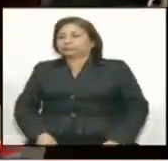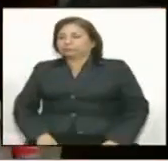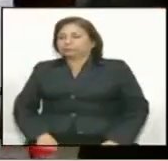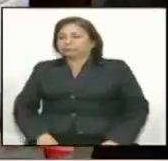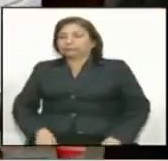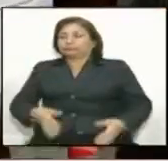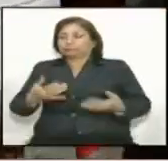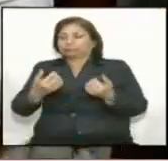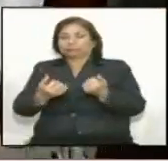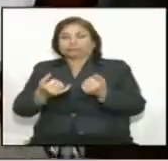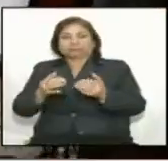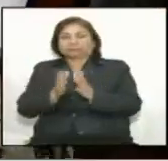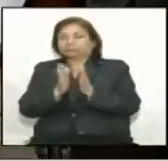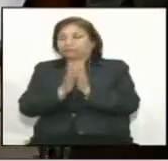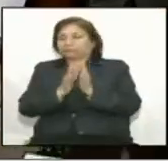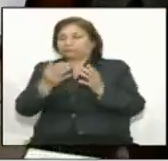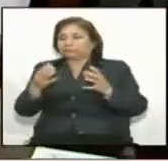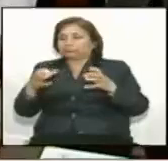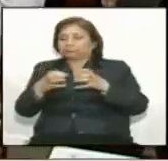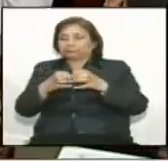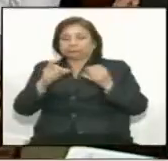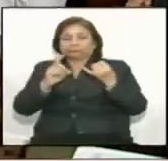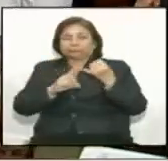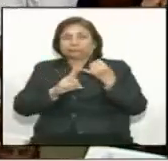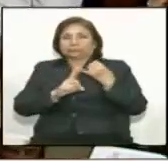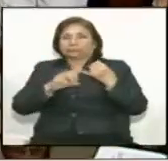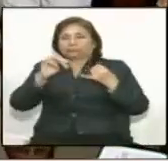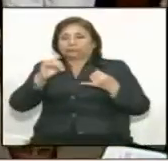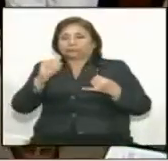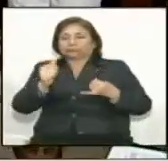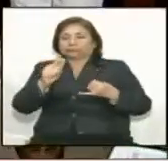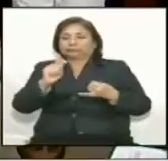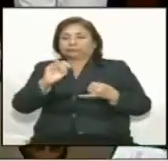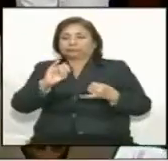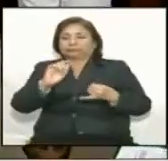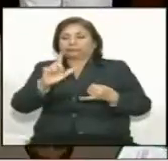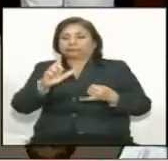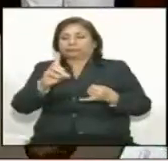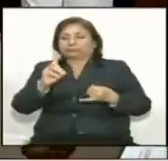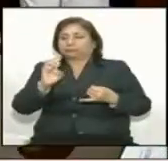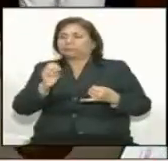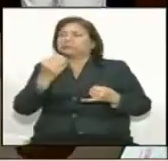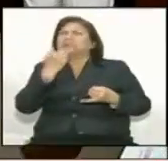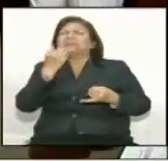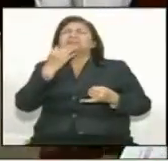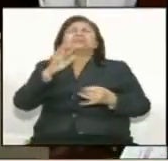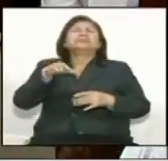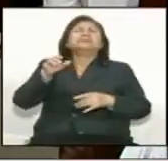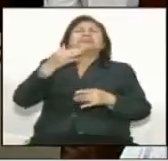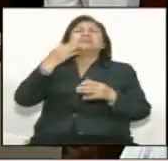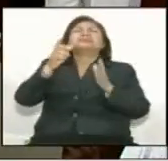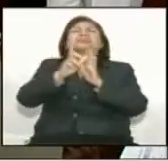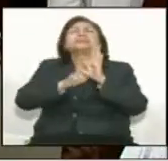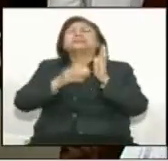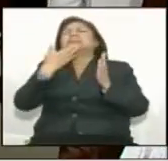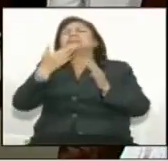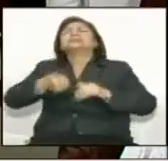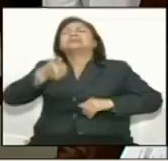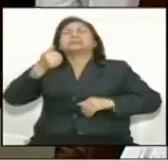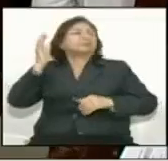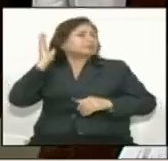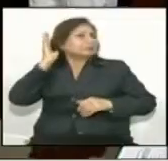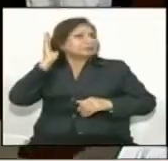y hemos logrado una lista de consenso liderada por Francisco Sagasti, integrada por cuatro